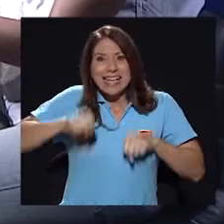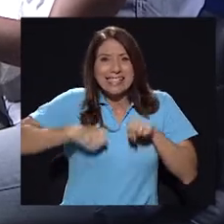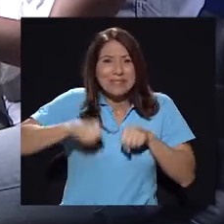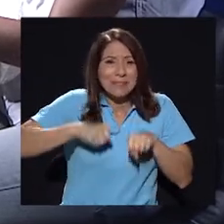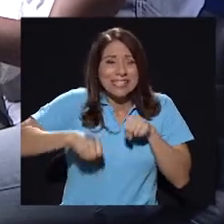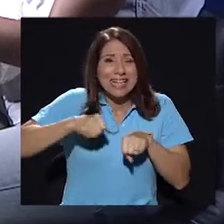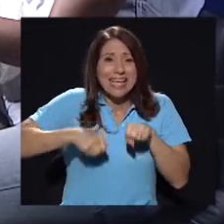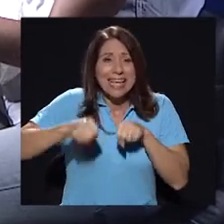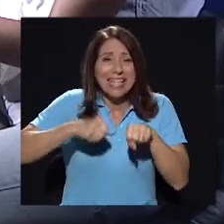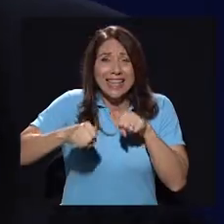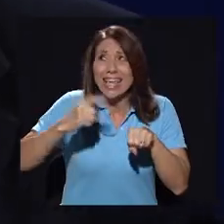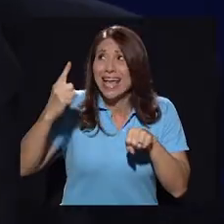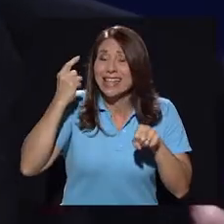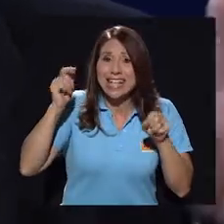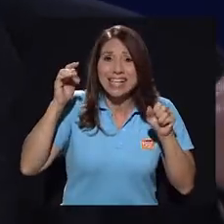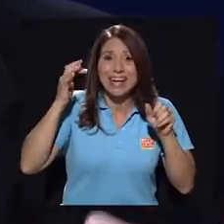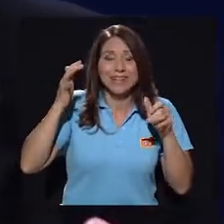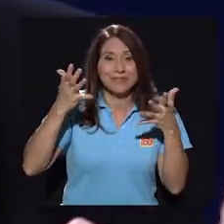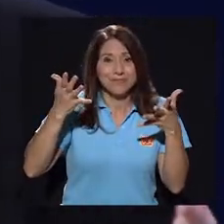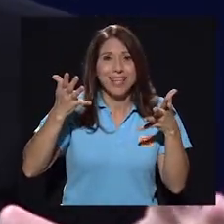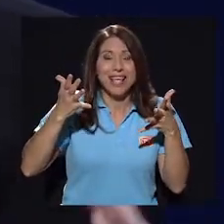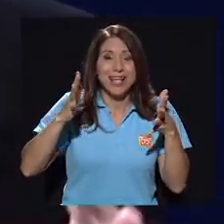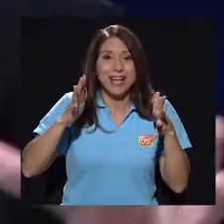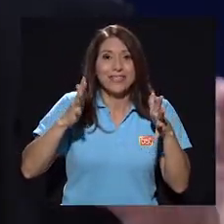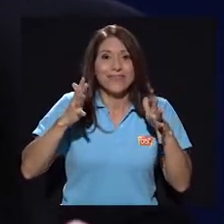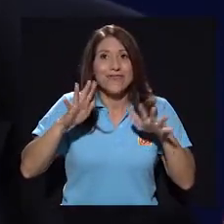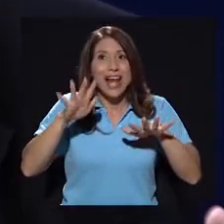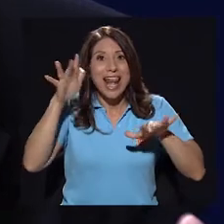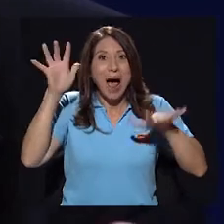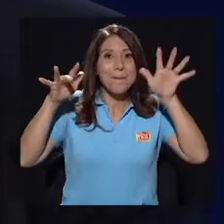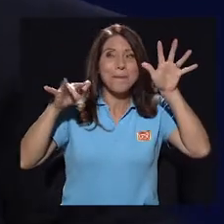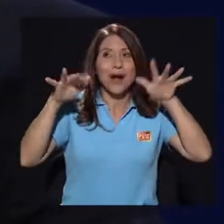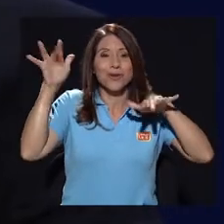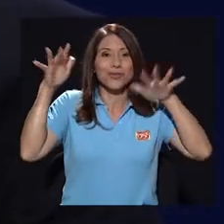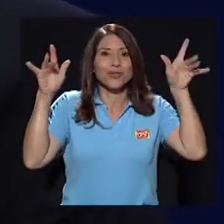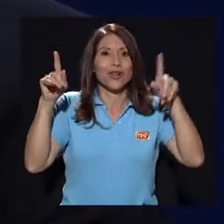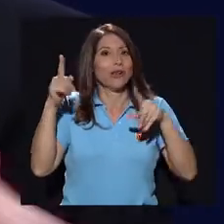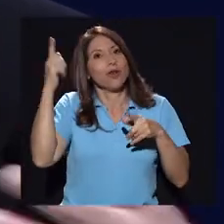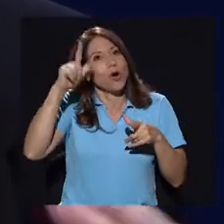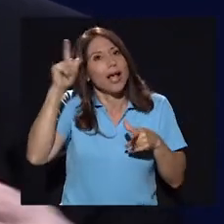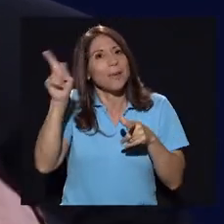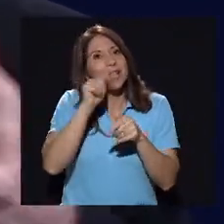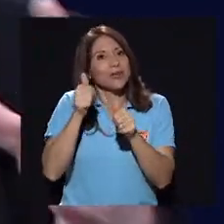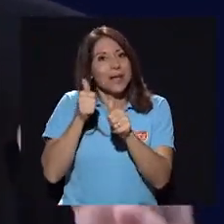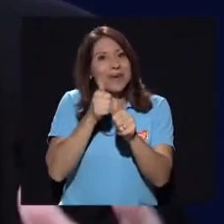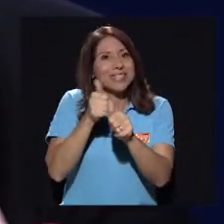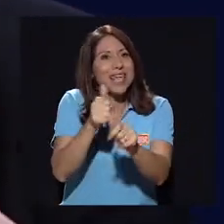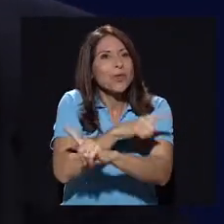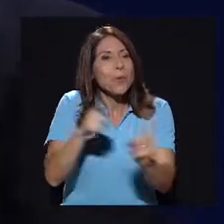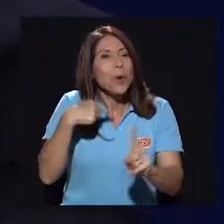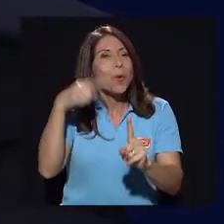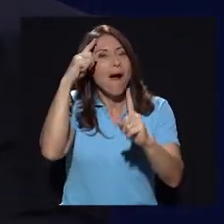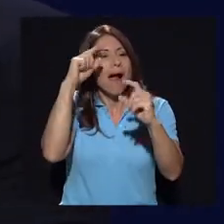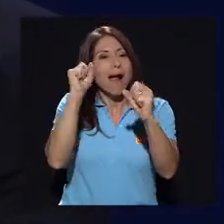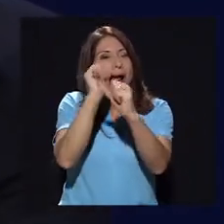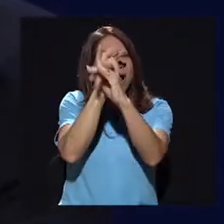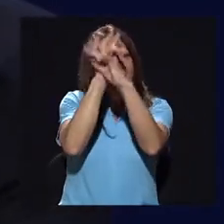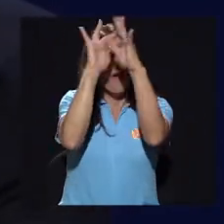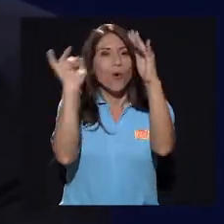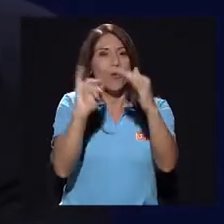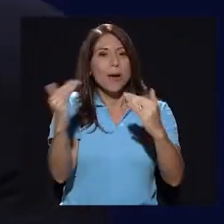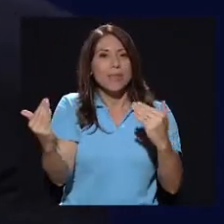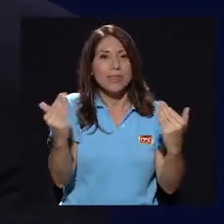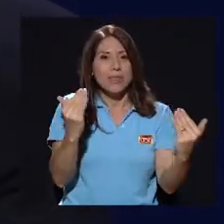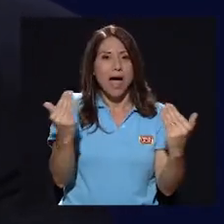y atrás hay relámpagos. Obviamente no son relámpagos los que las andan persiguiendo, pero uno sí se imagina como una metáfora. Y